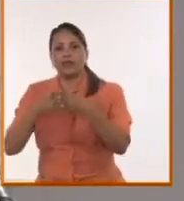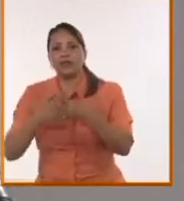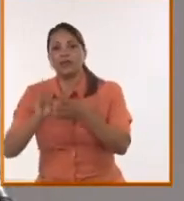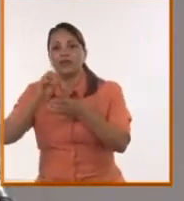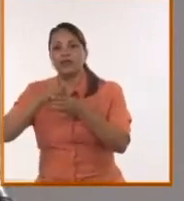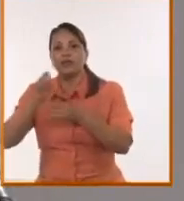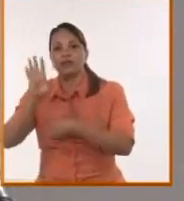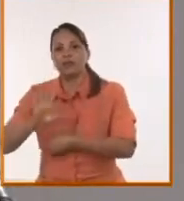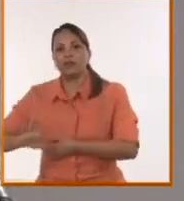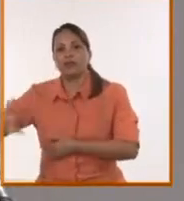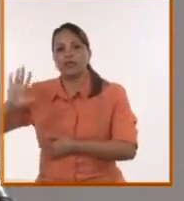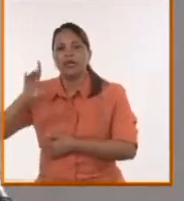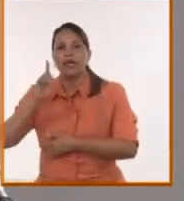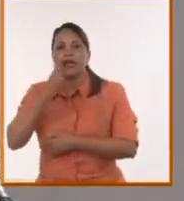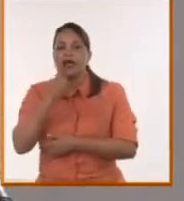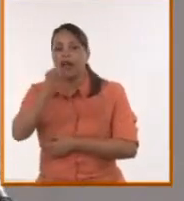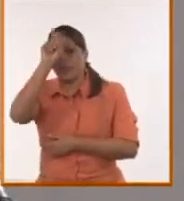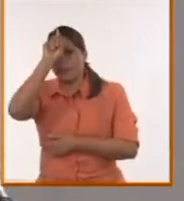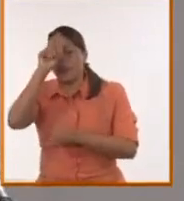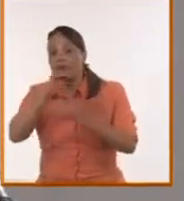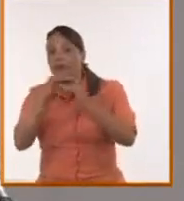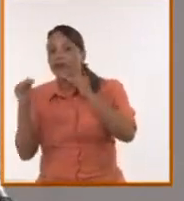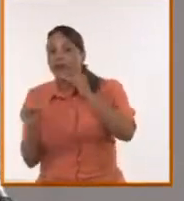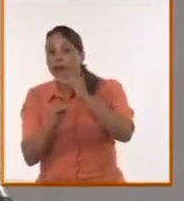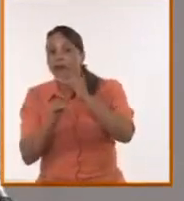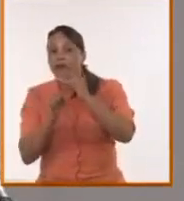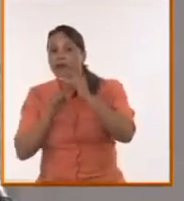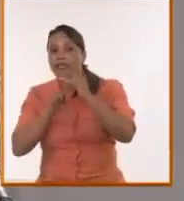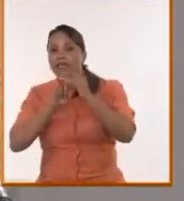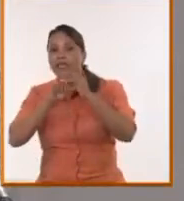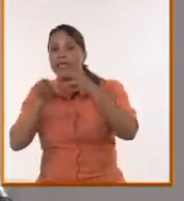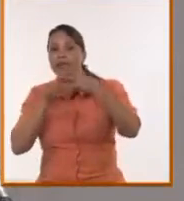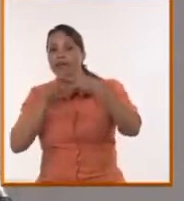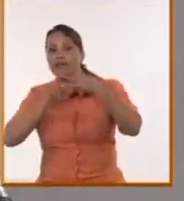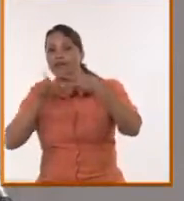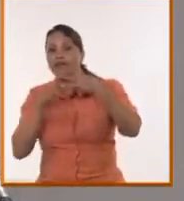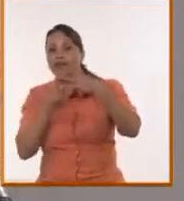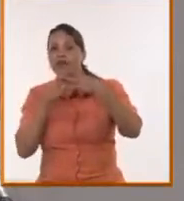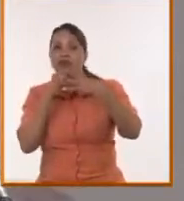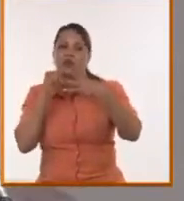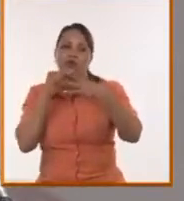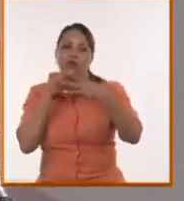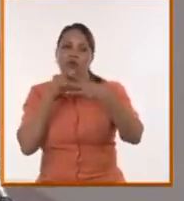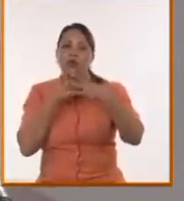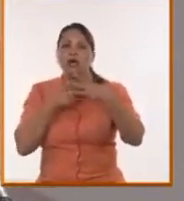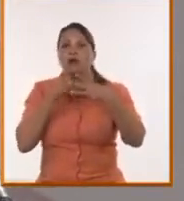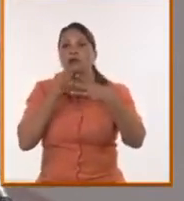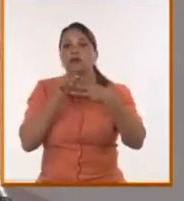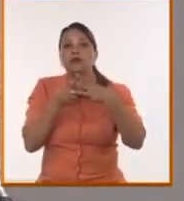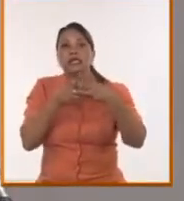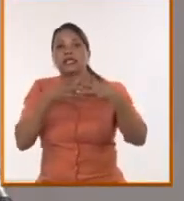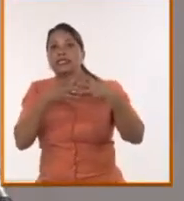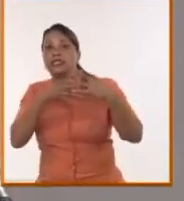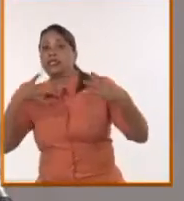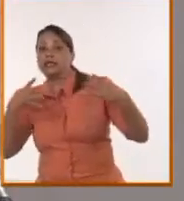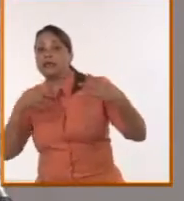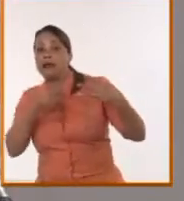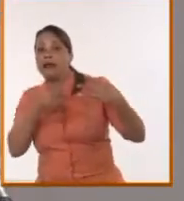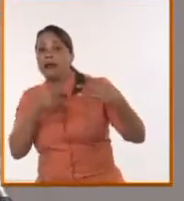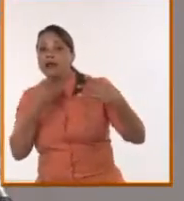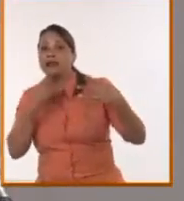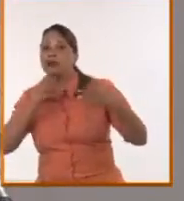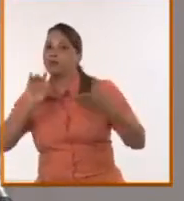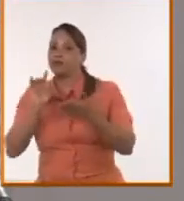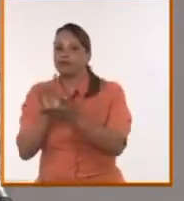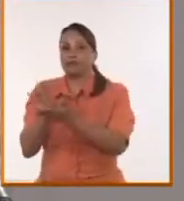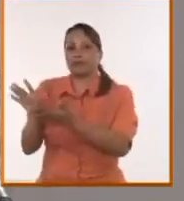a los alemanes debajo y a los soviéticos, en este caso rusos, fuera. Entonces todo aquel que sea parte de ello está sacado